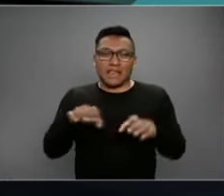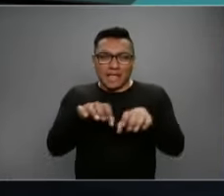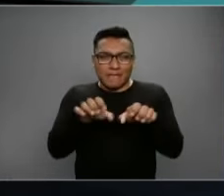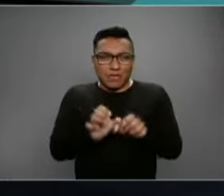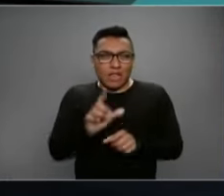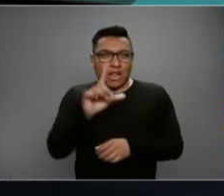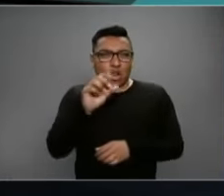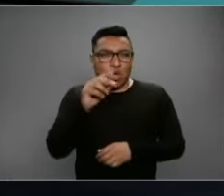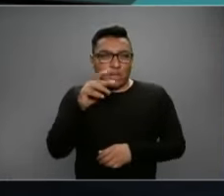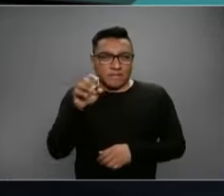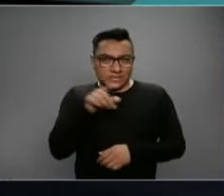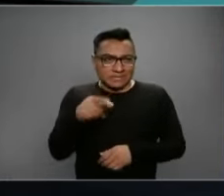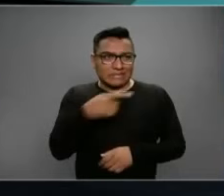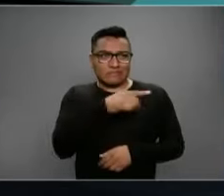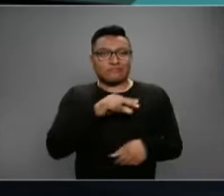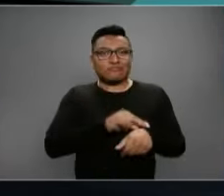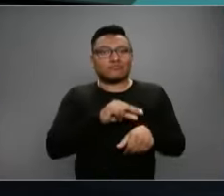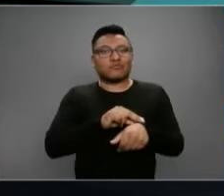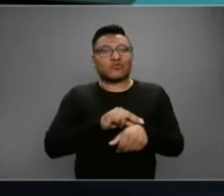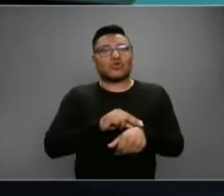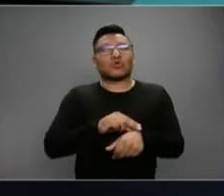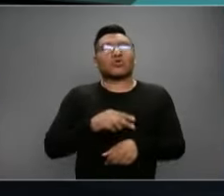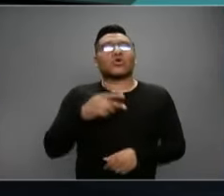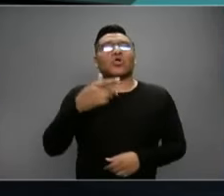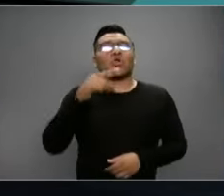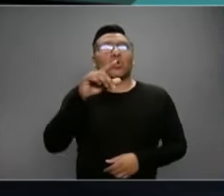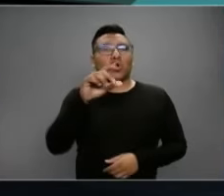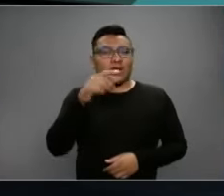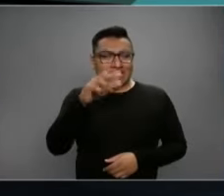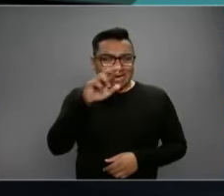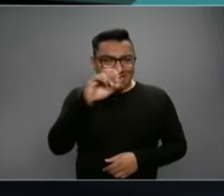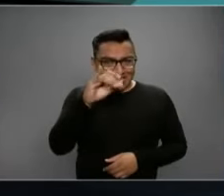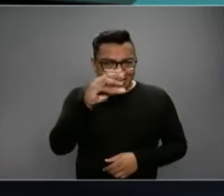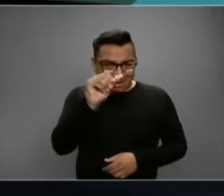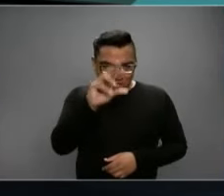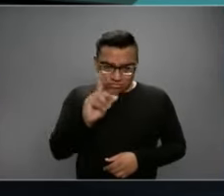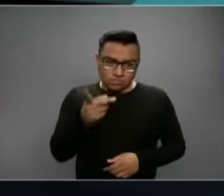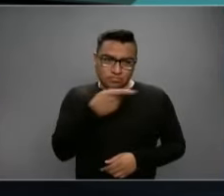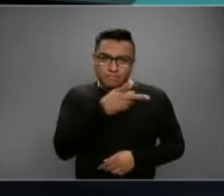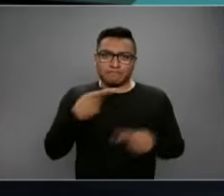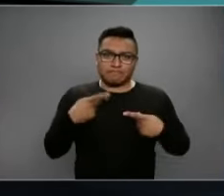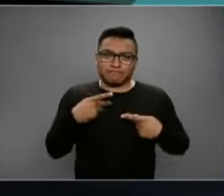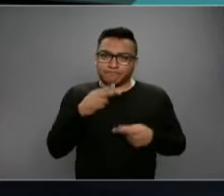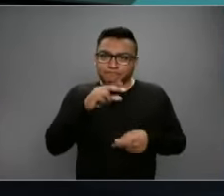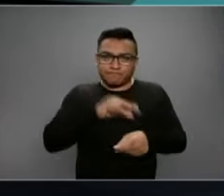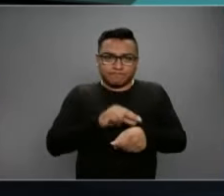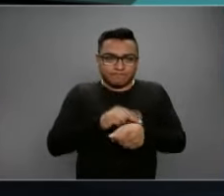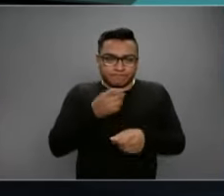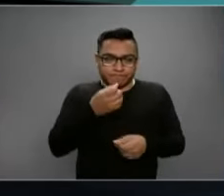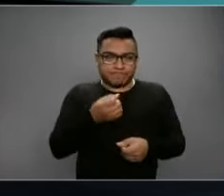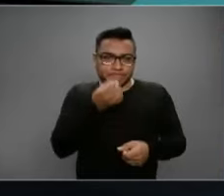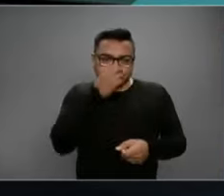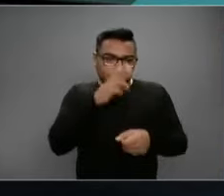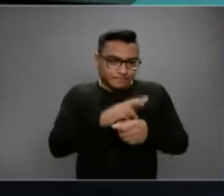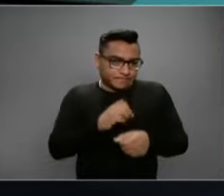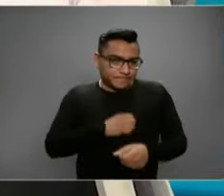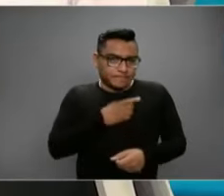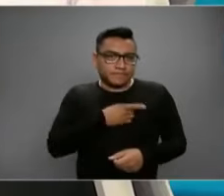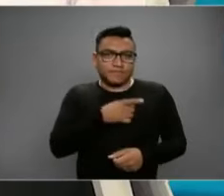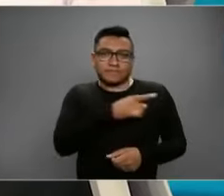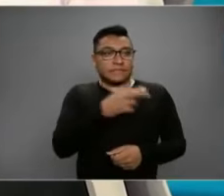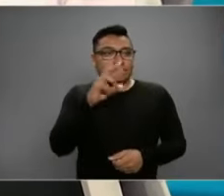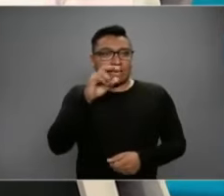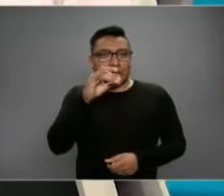-Gatell. Me refiero al doctor Ricardo Cortés, director de promoción de la salud de la Secretaría de Salud. Ricardo,